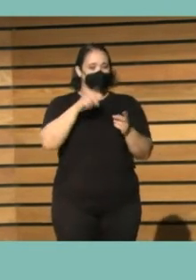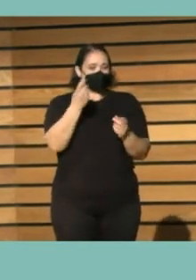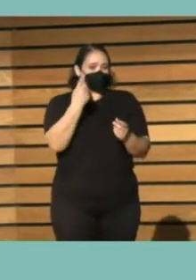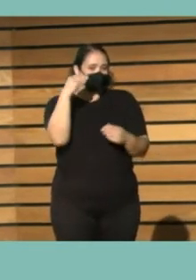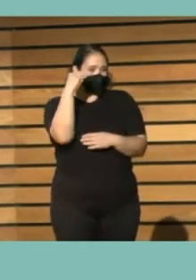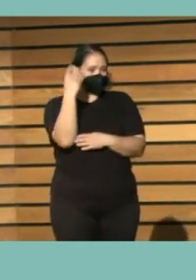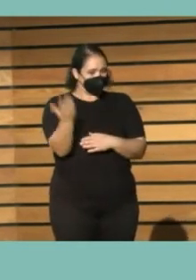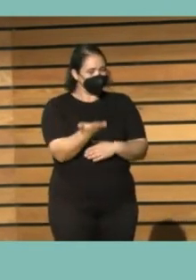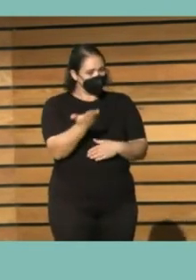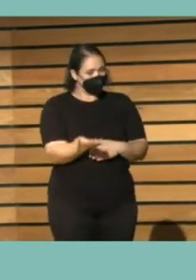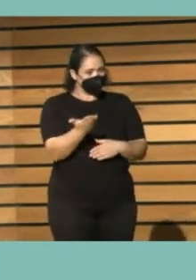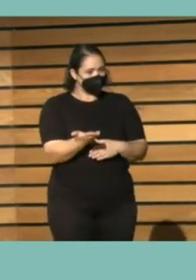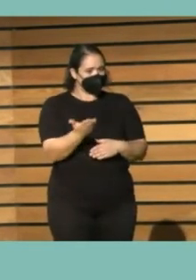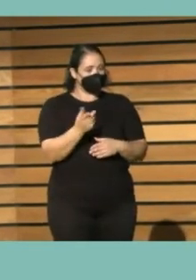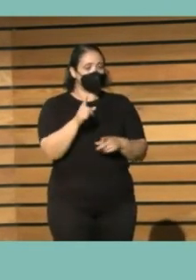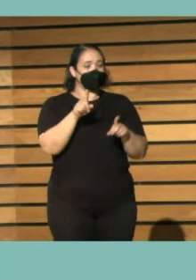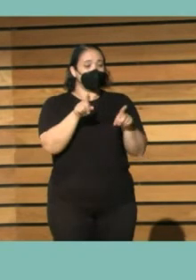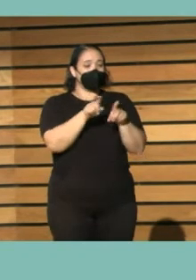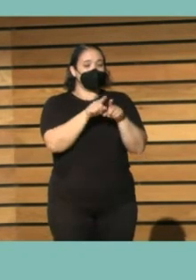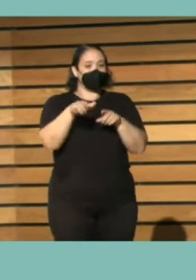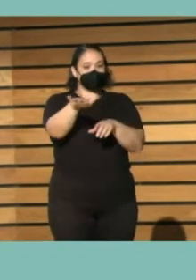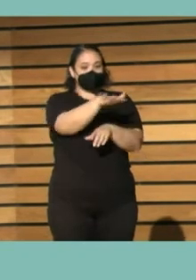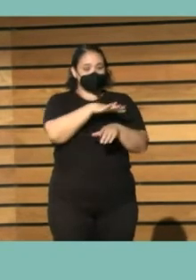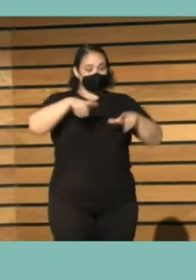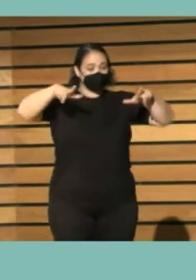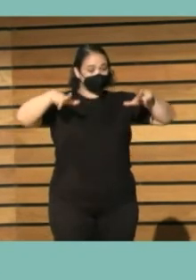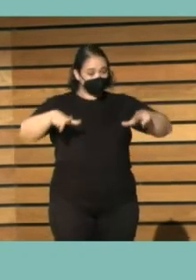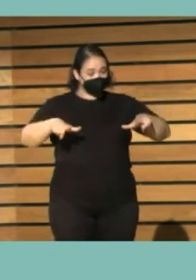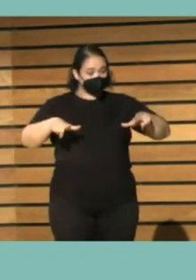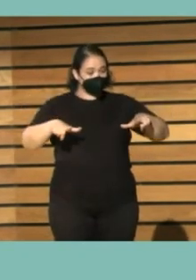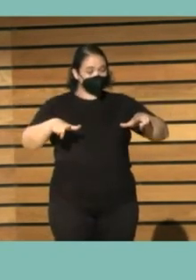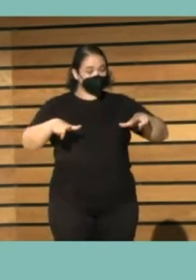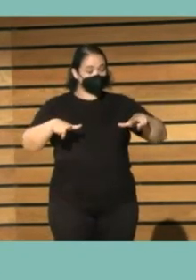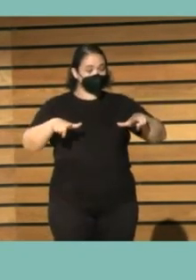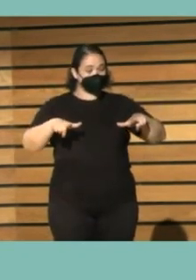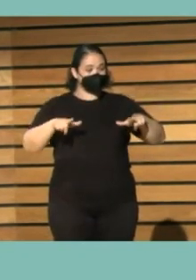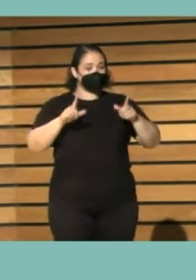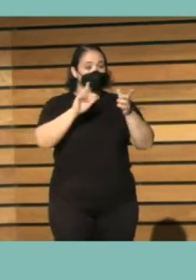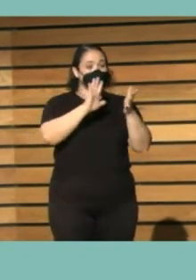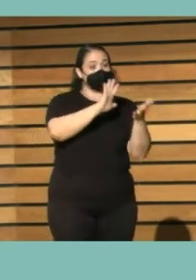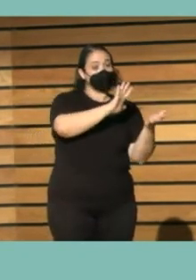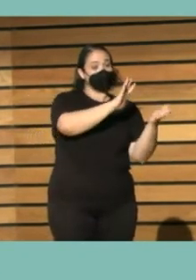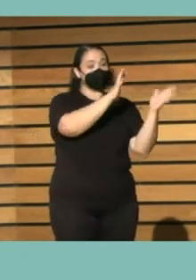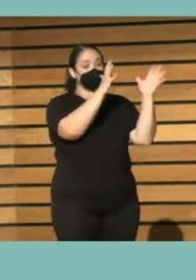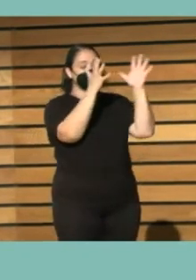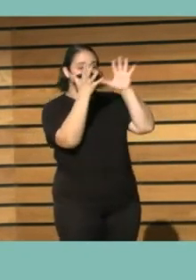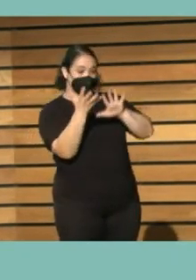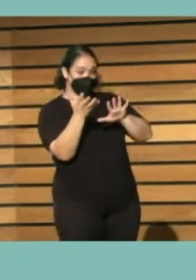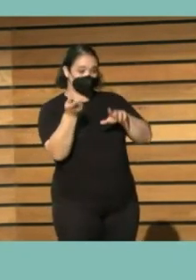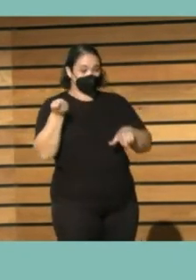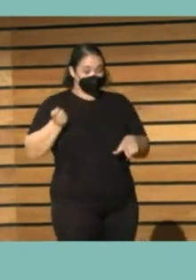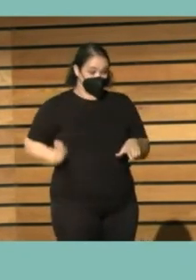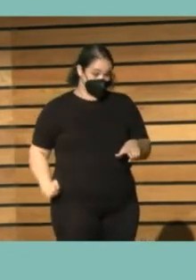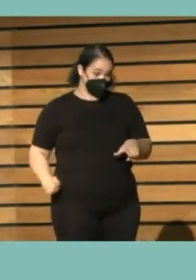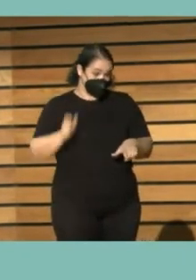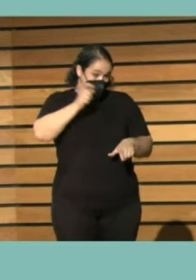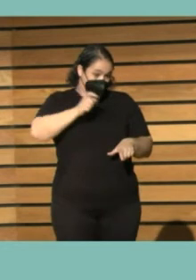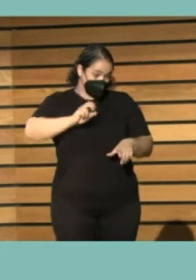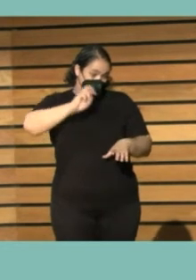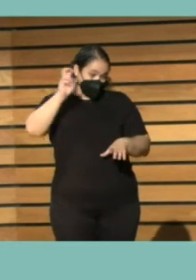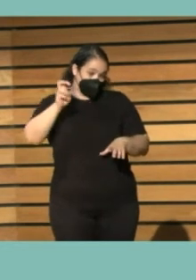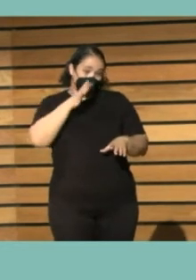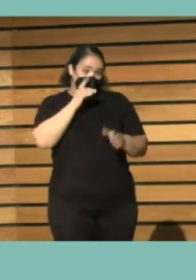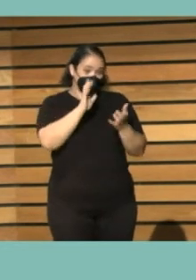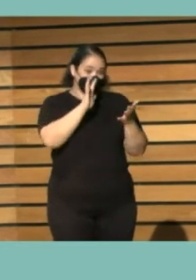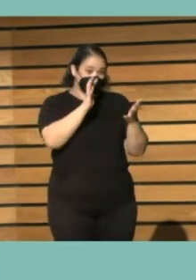que fuera también un espacio de ese cambio generacional que la profesión tiene que bueno que